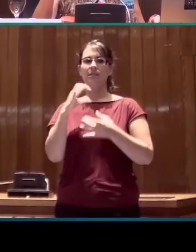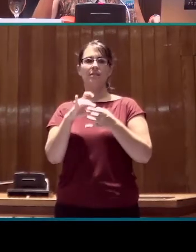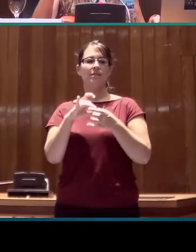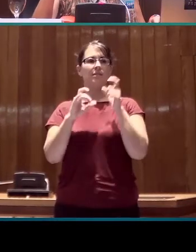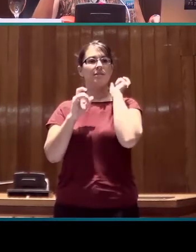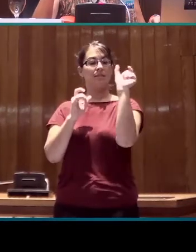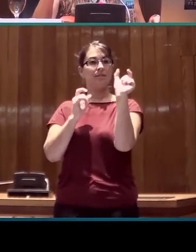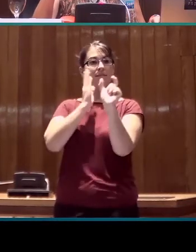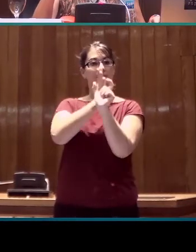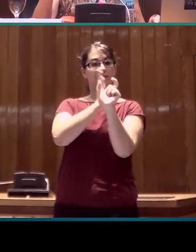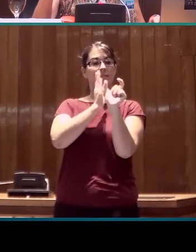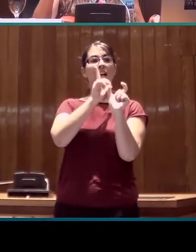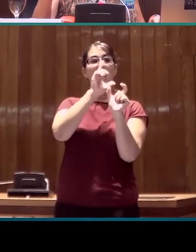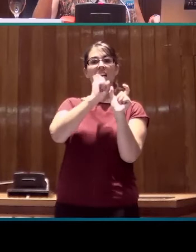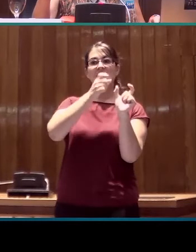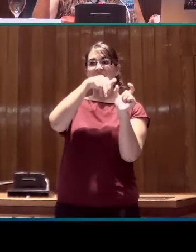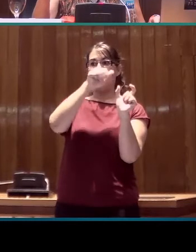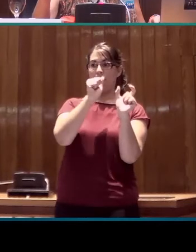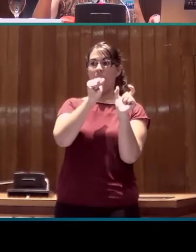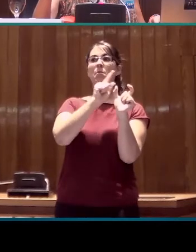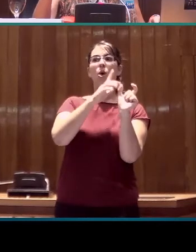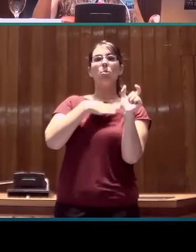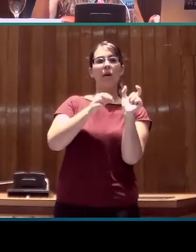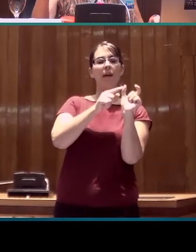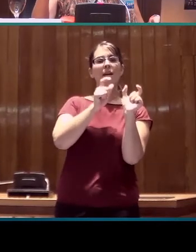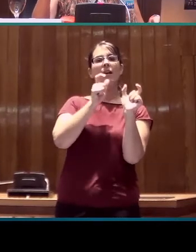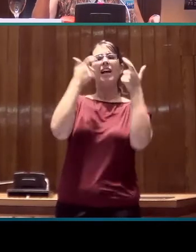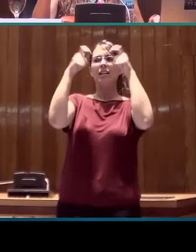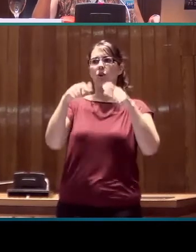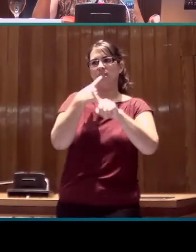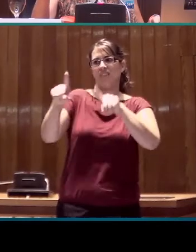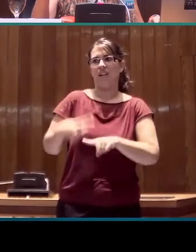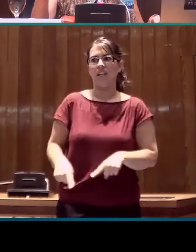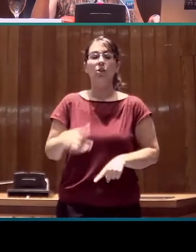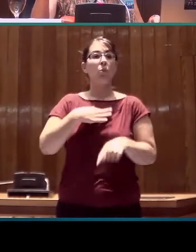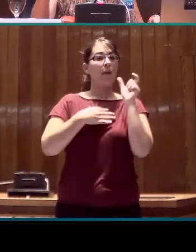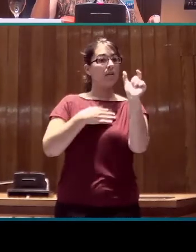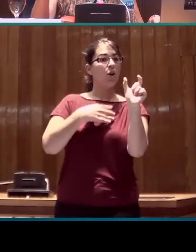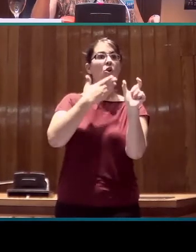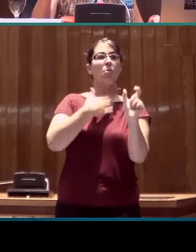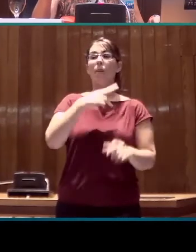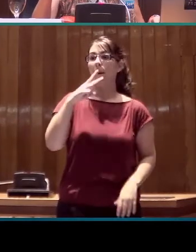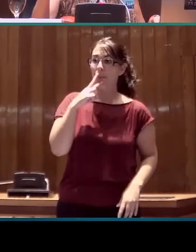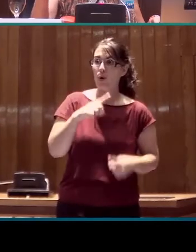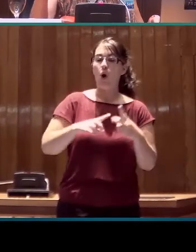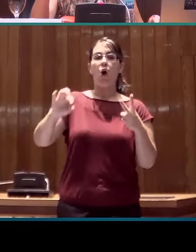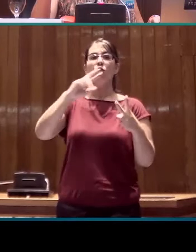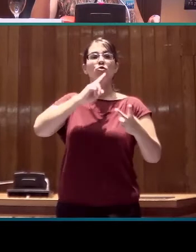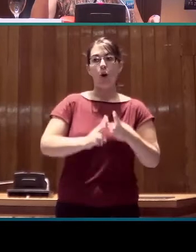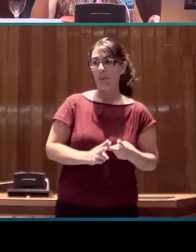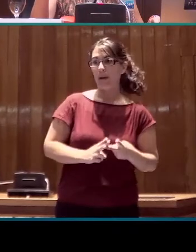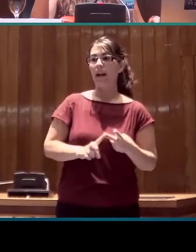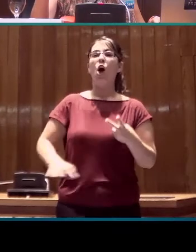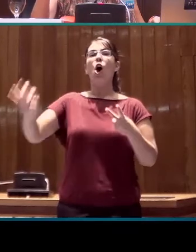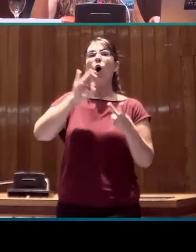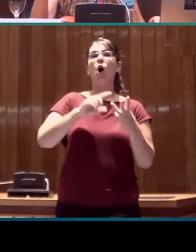diferentes categorías en el discurso. Es decir, podría utilizarlo como un verbo, como un nombre, y en ocasiones también